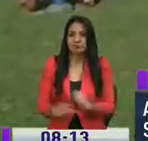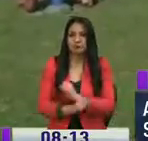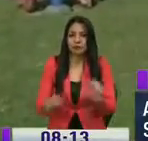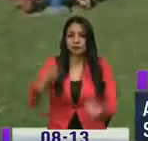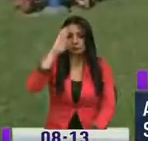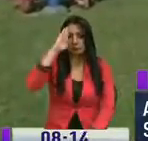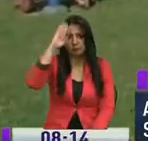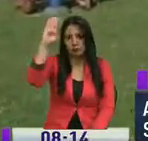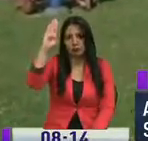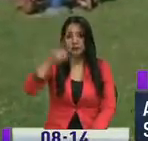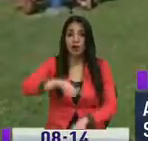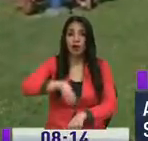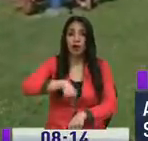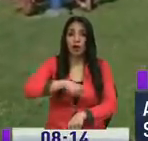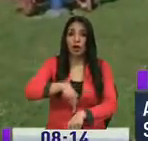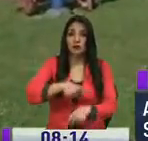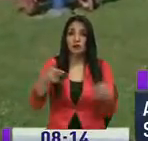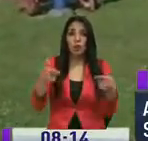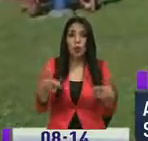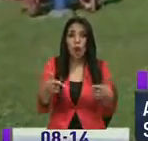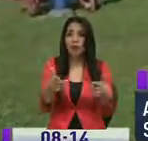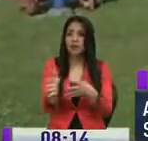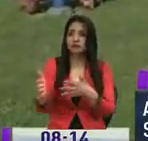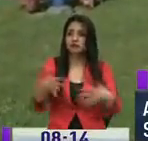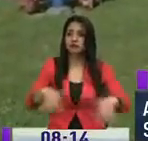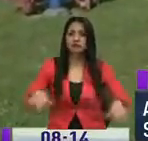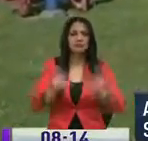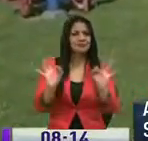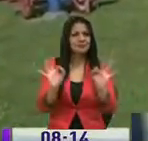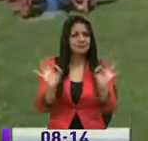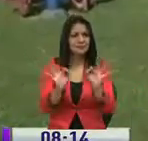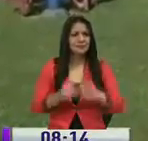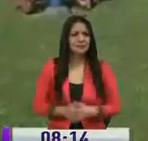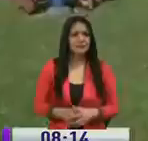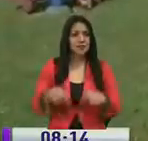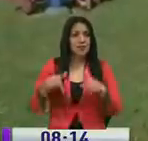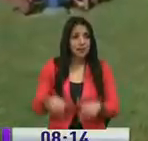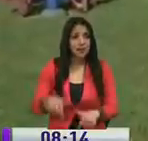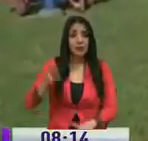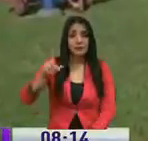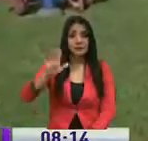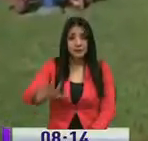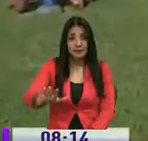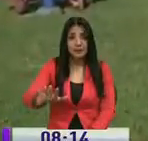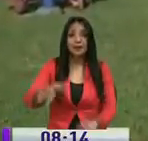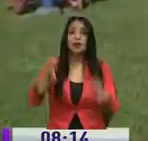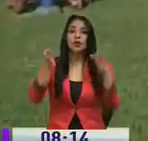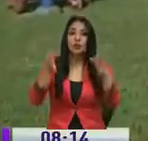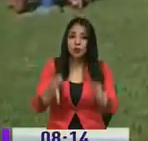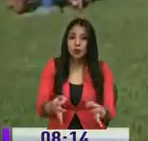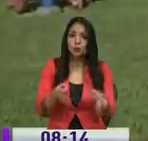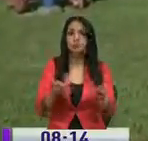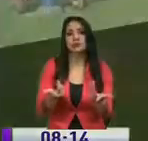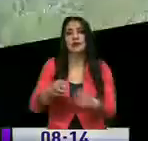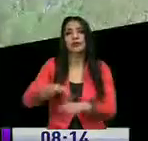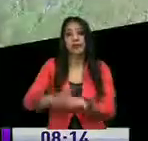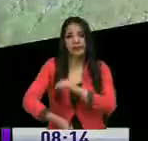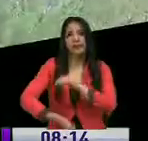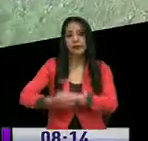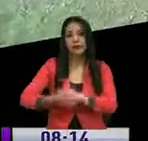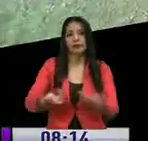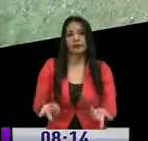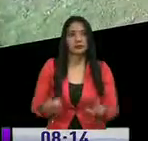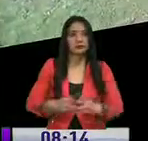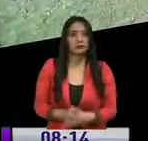durante horas, no haga guardia permanente aquí y en este lugar donde hay un UPC sea precisamente una guarida de ladrones. Esperamos que con la